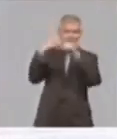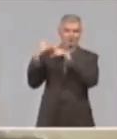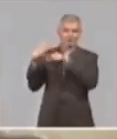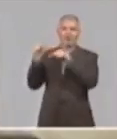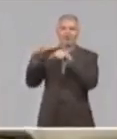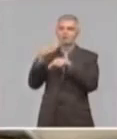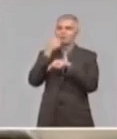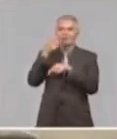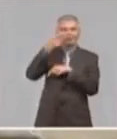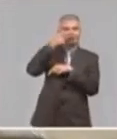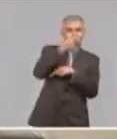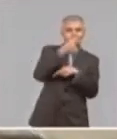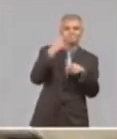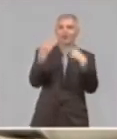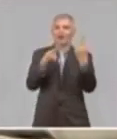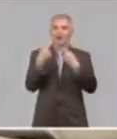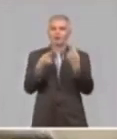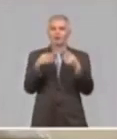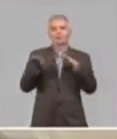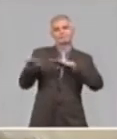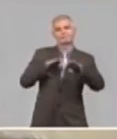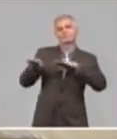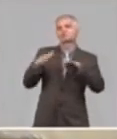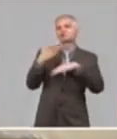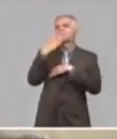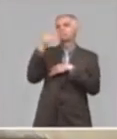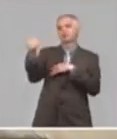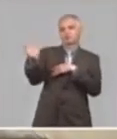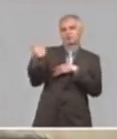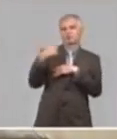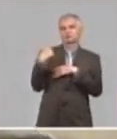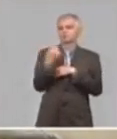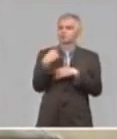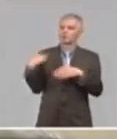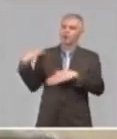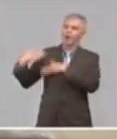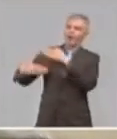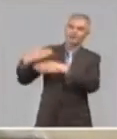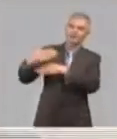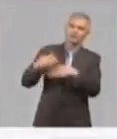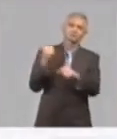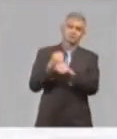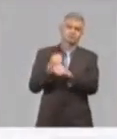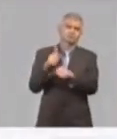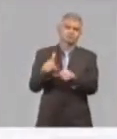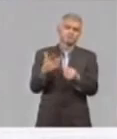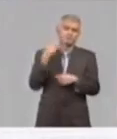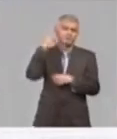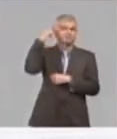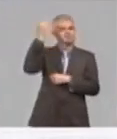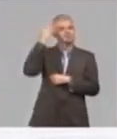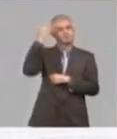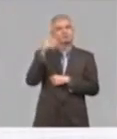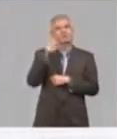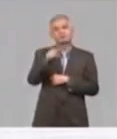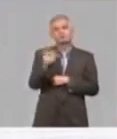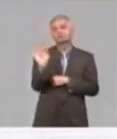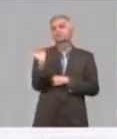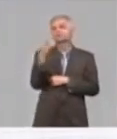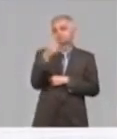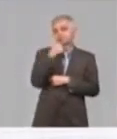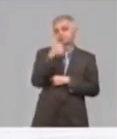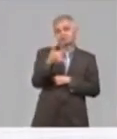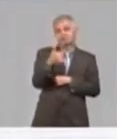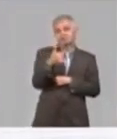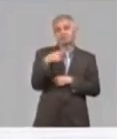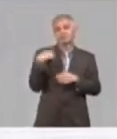condiciones mejores. Y esas son cosas que hemos ido haciendo y me parece que ha sido efectivo, y los constructores en este caso